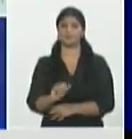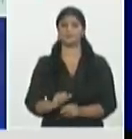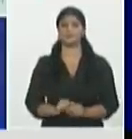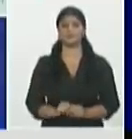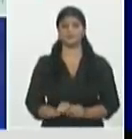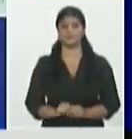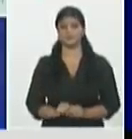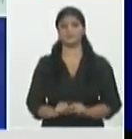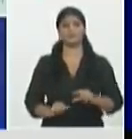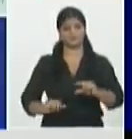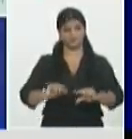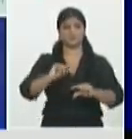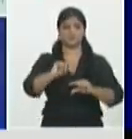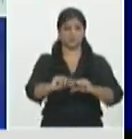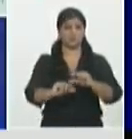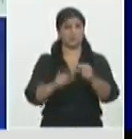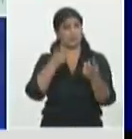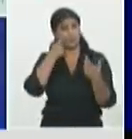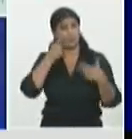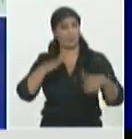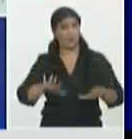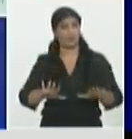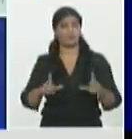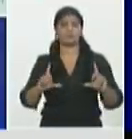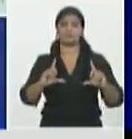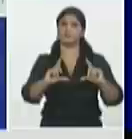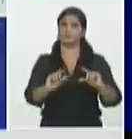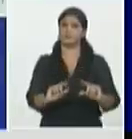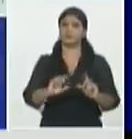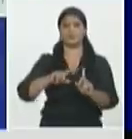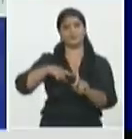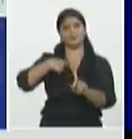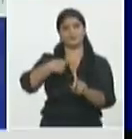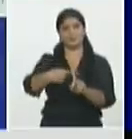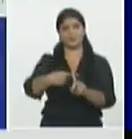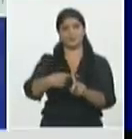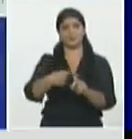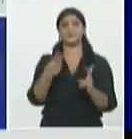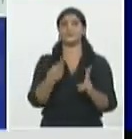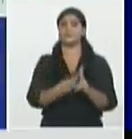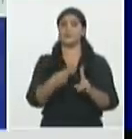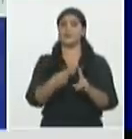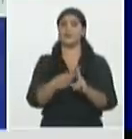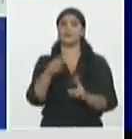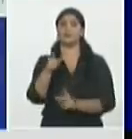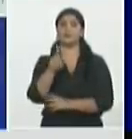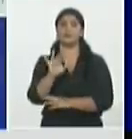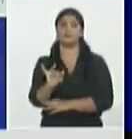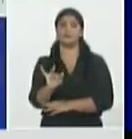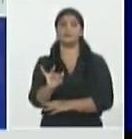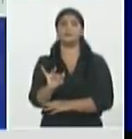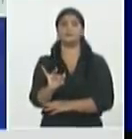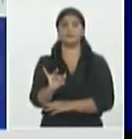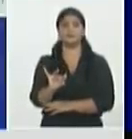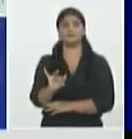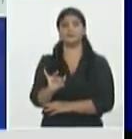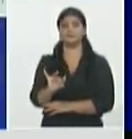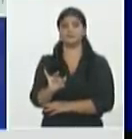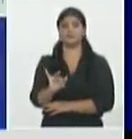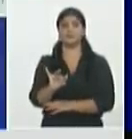vaya logrando el objetivo del control de la transmisión Vayamo con 17 Cautocristo 3